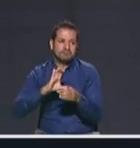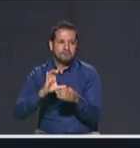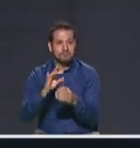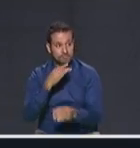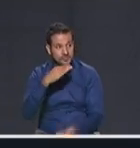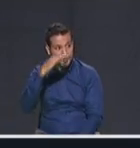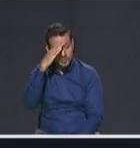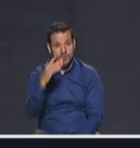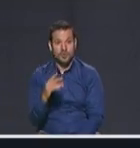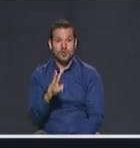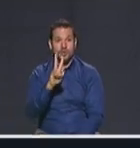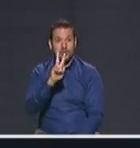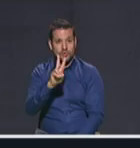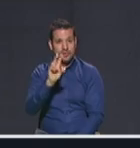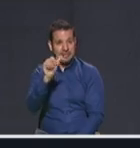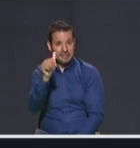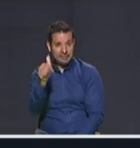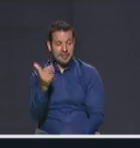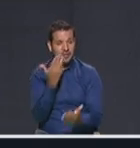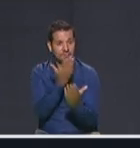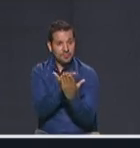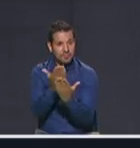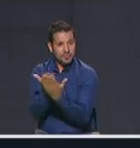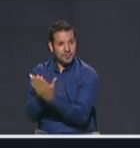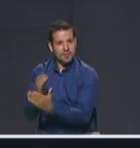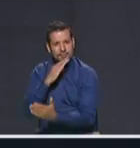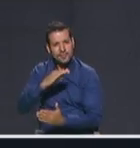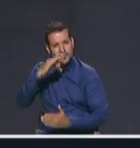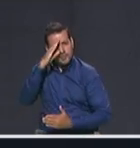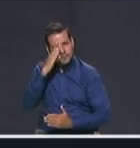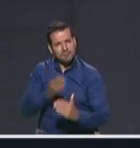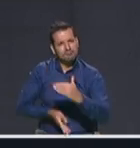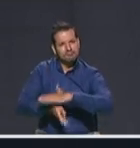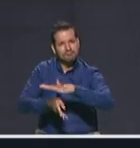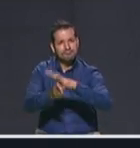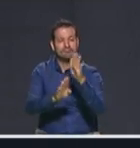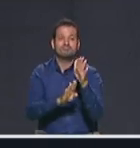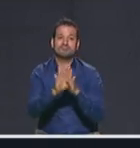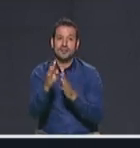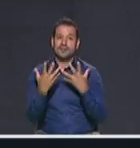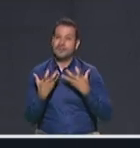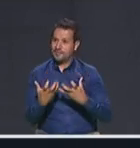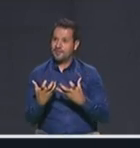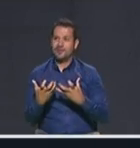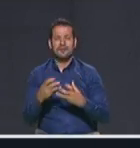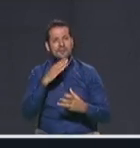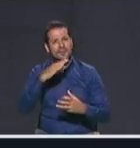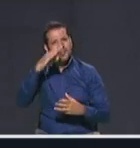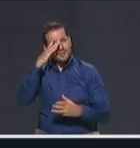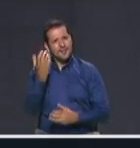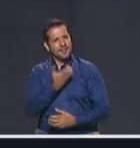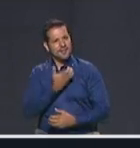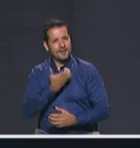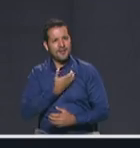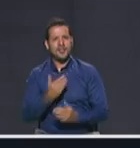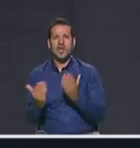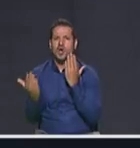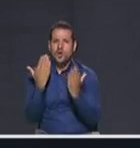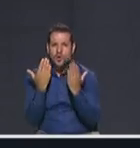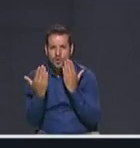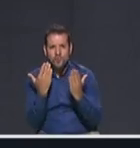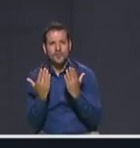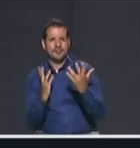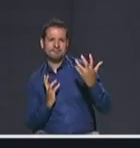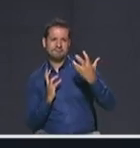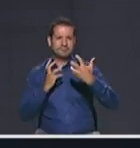Tenemos 210 propuestas para llevar a Medellín adelante. Quiero, como gran gerente de Medellín, lograr tres propósitos, confianza, progreso y